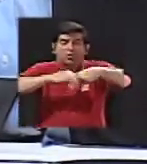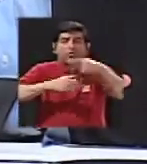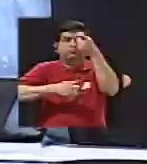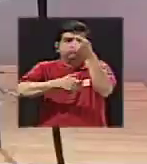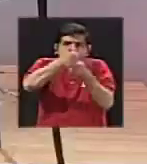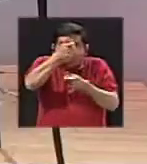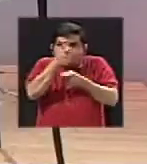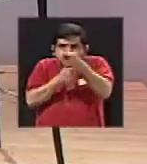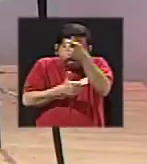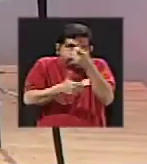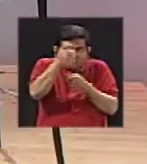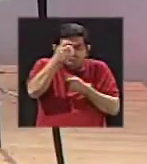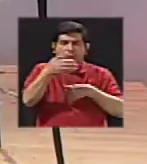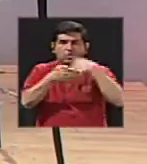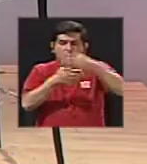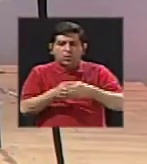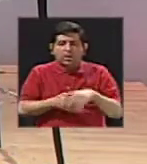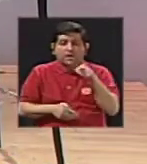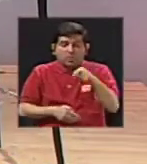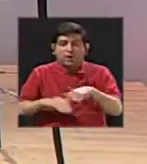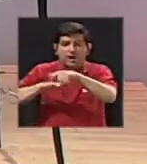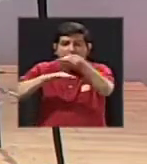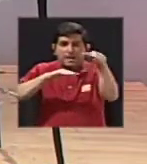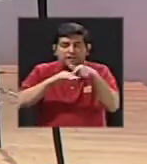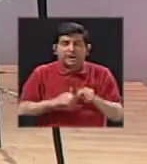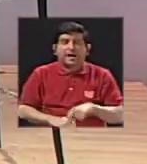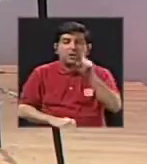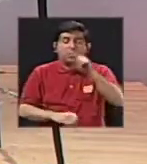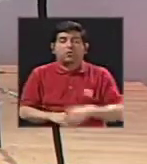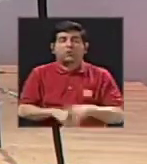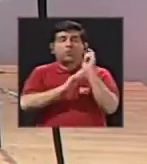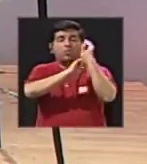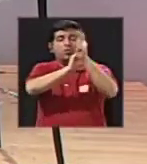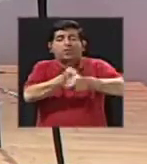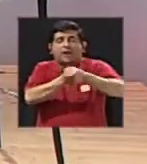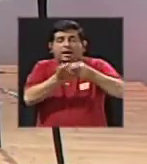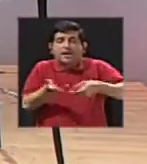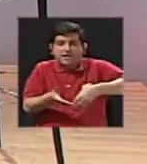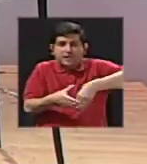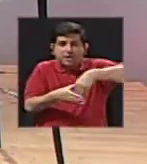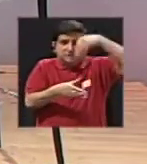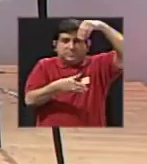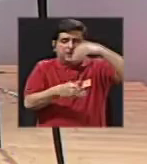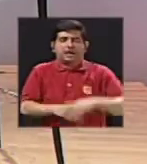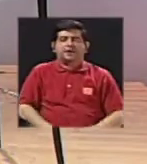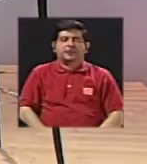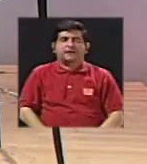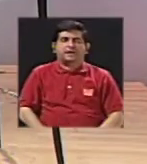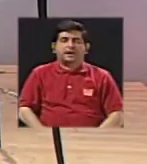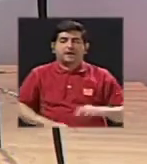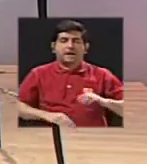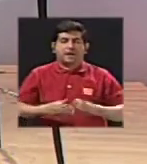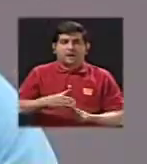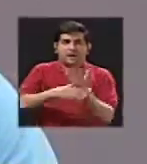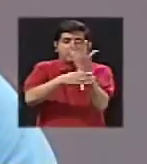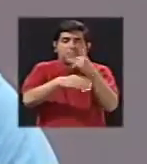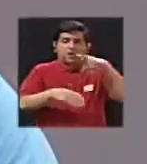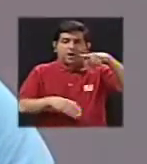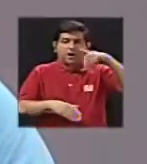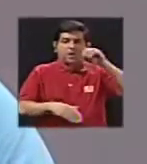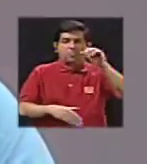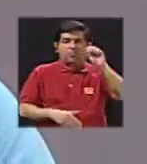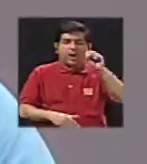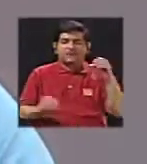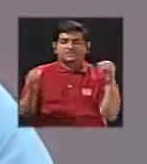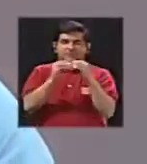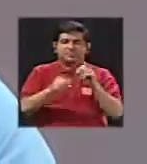para luego poder tomar una muestra del lago con una caña de pescar. En el volcán Poas, pues, tratamos de implementar más normas